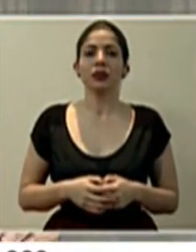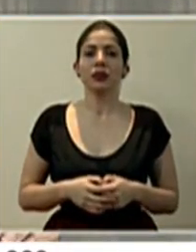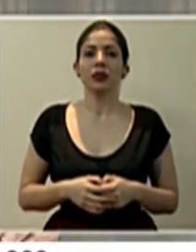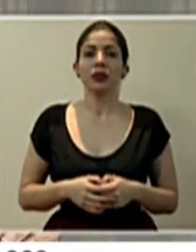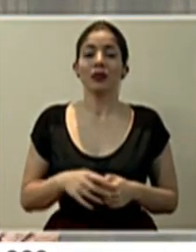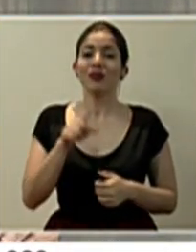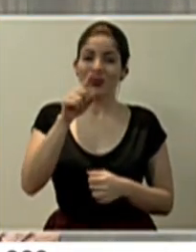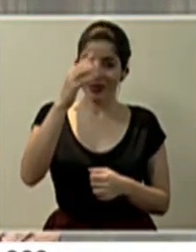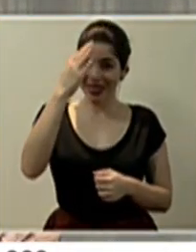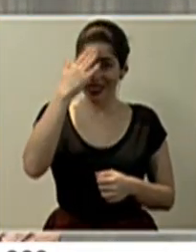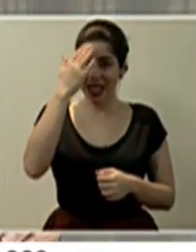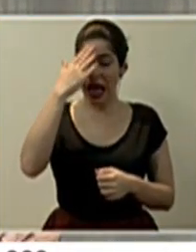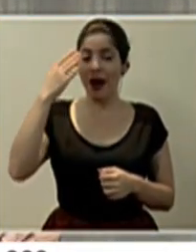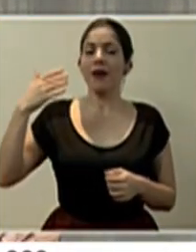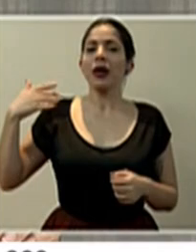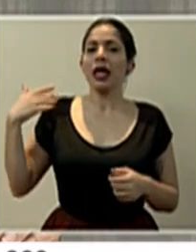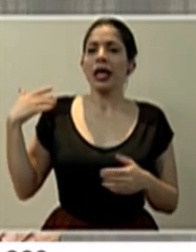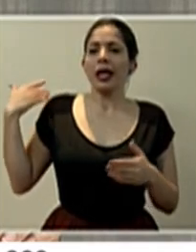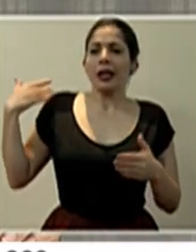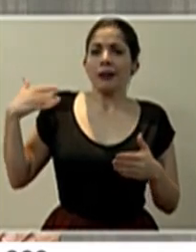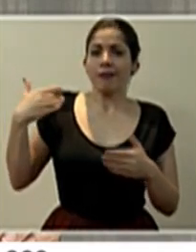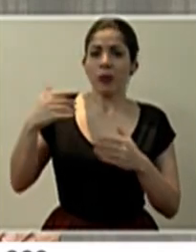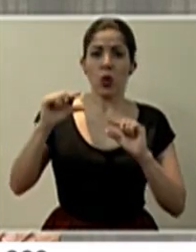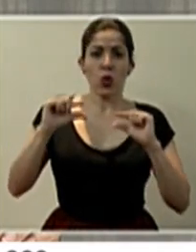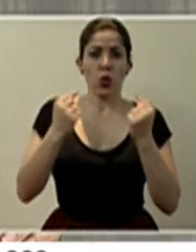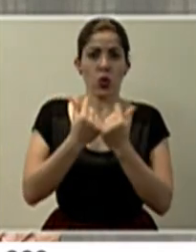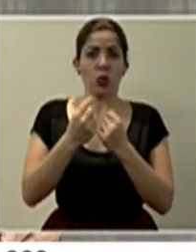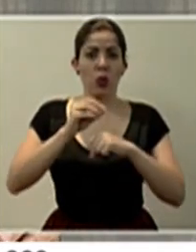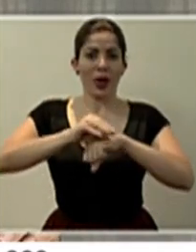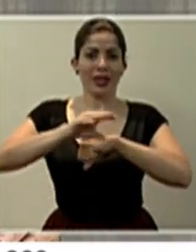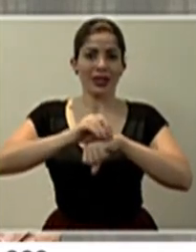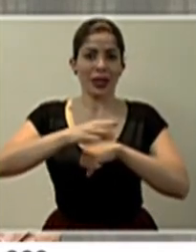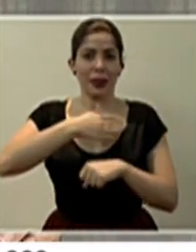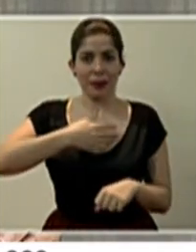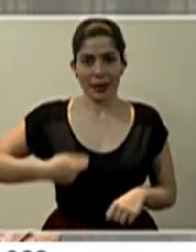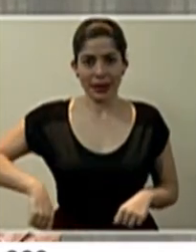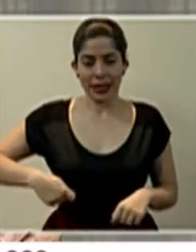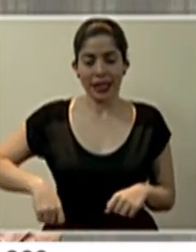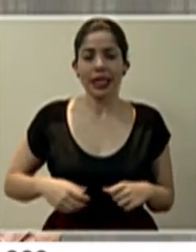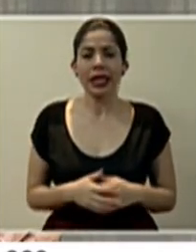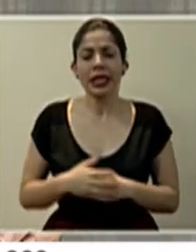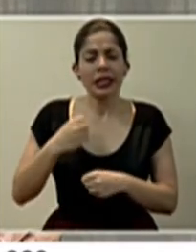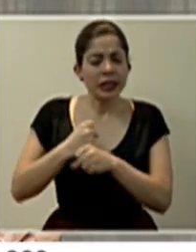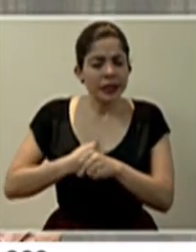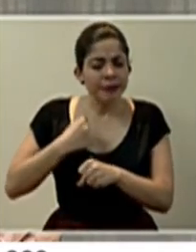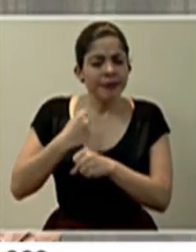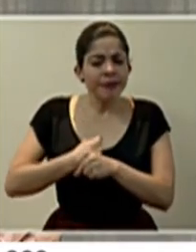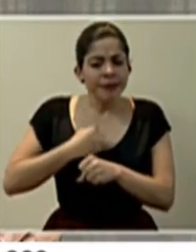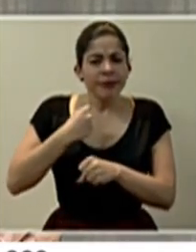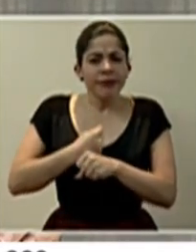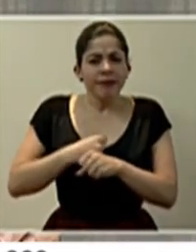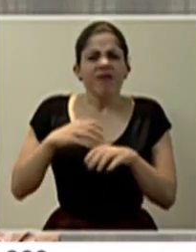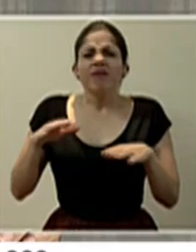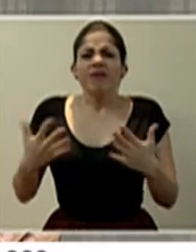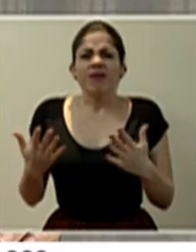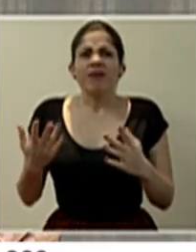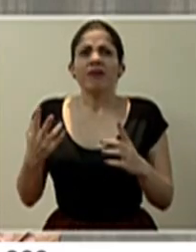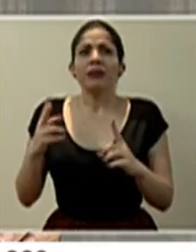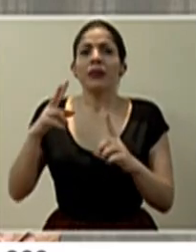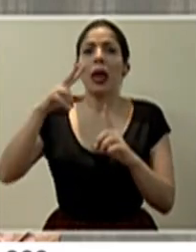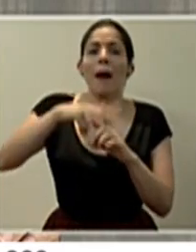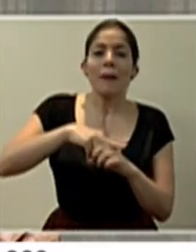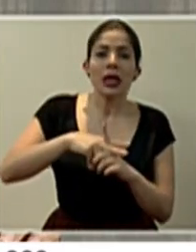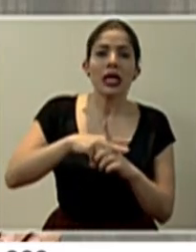Como ustedes saben, hemos venido del grupo de asesor del presidente trabajando en la implementación o la